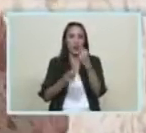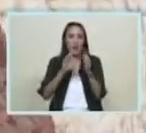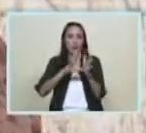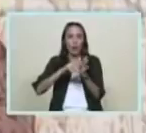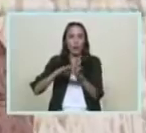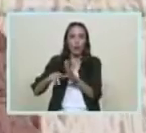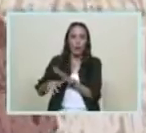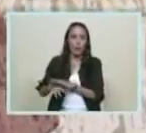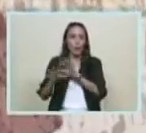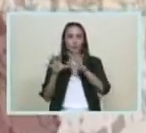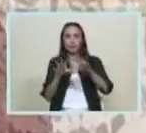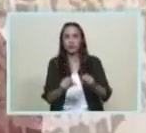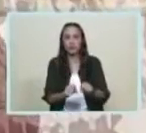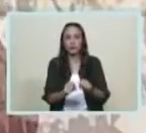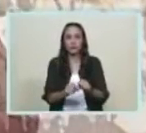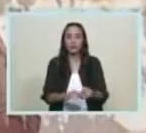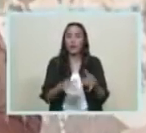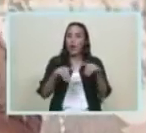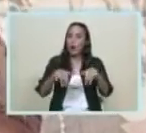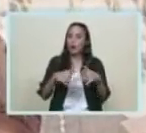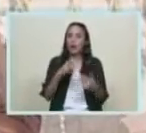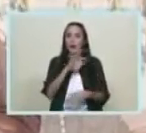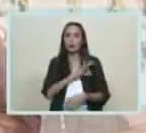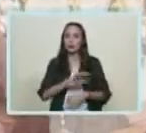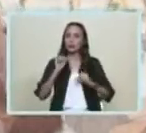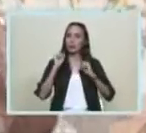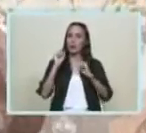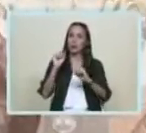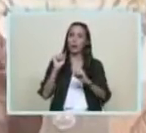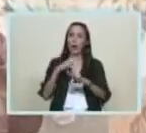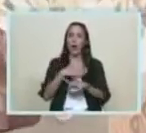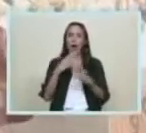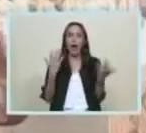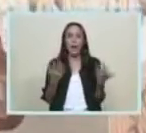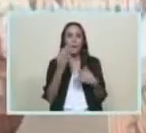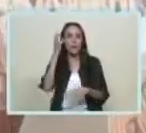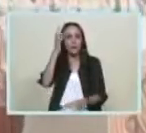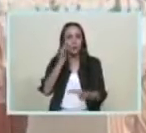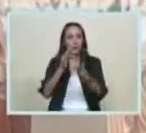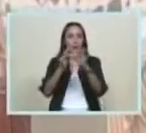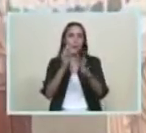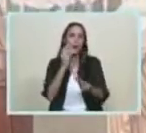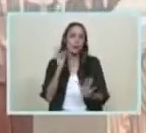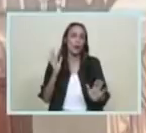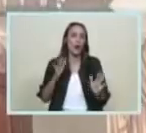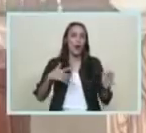nosotros los socialistas creemos en la alegría en la felicidad